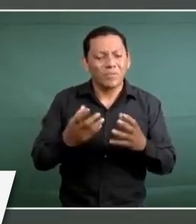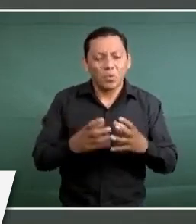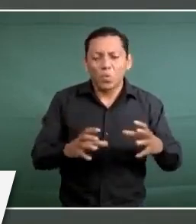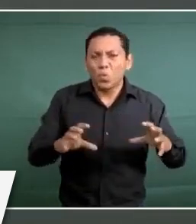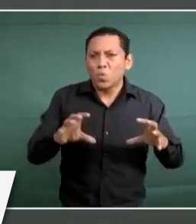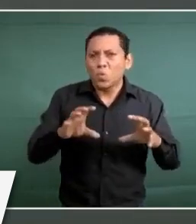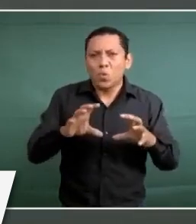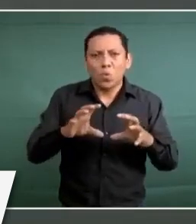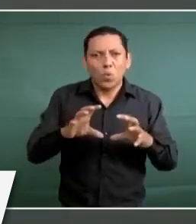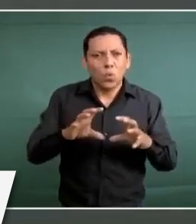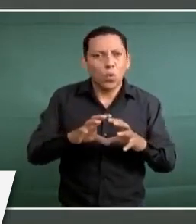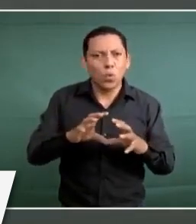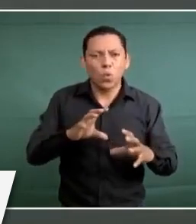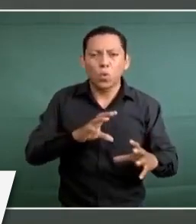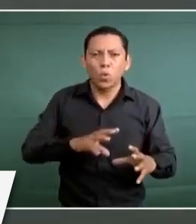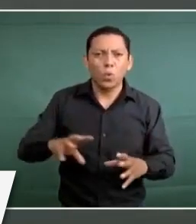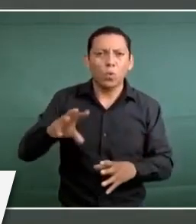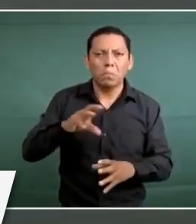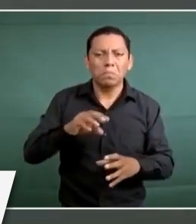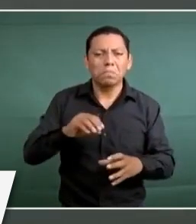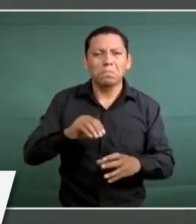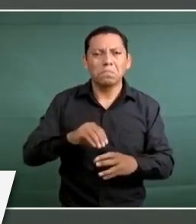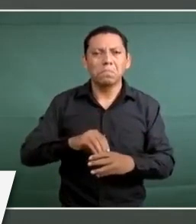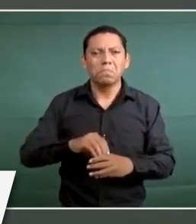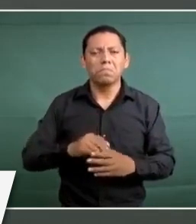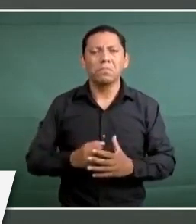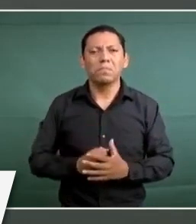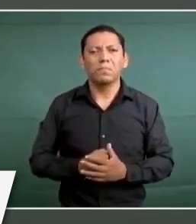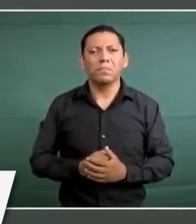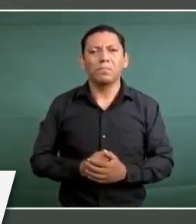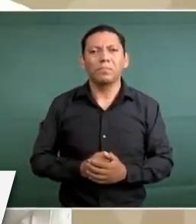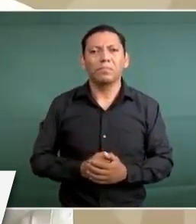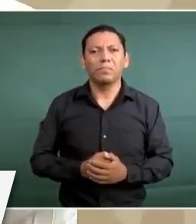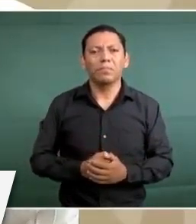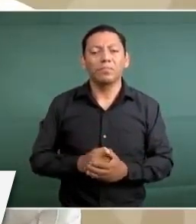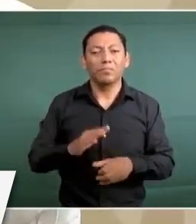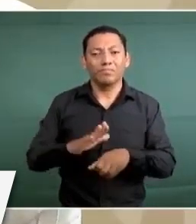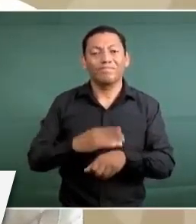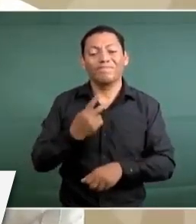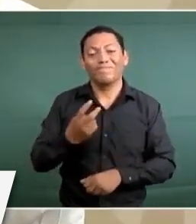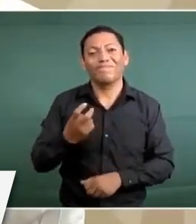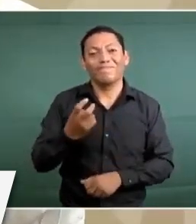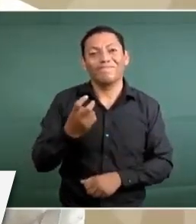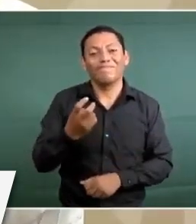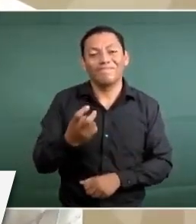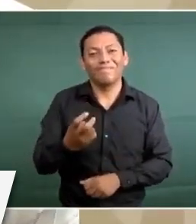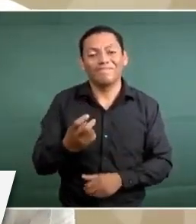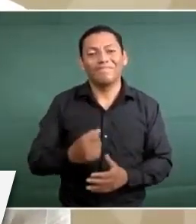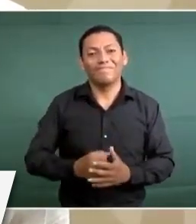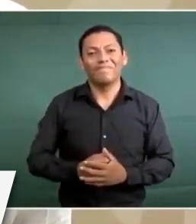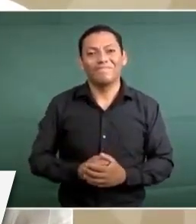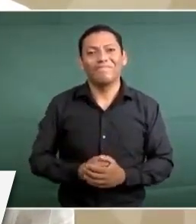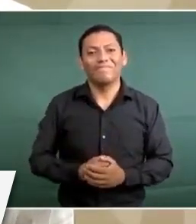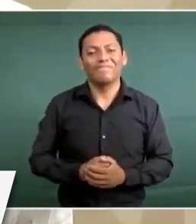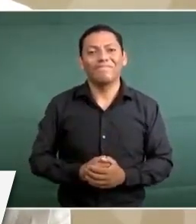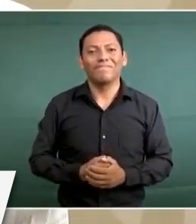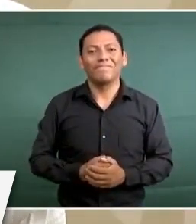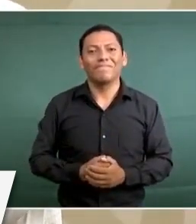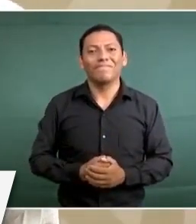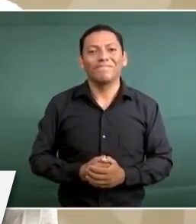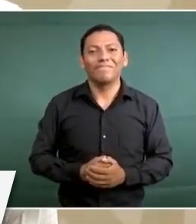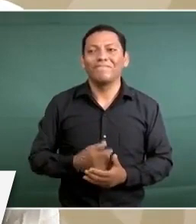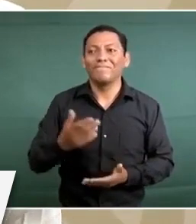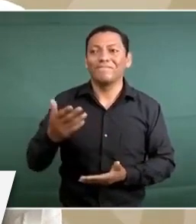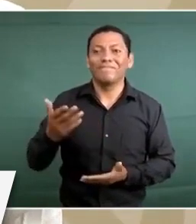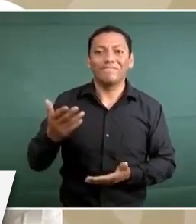y por eso no están de